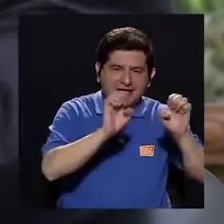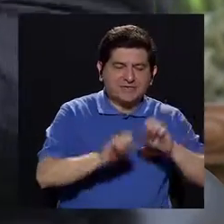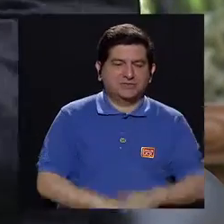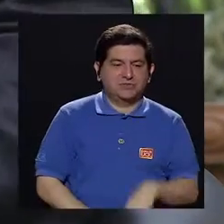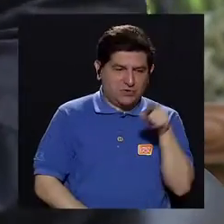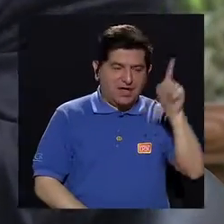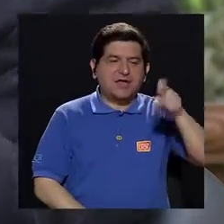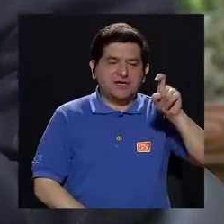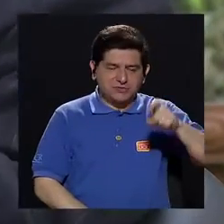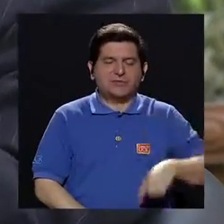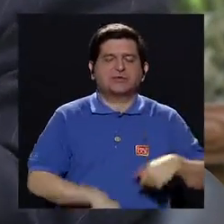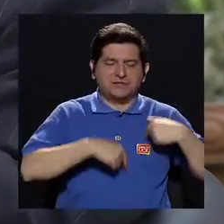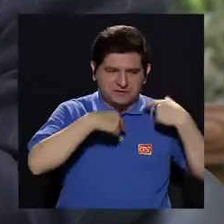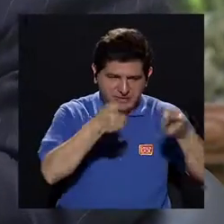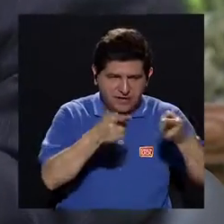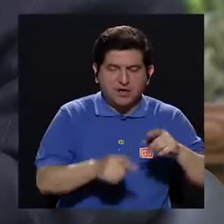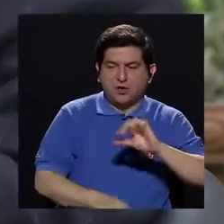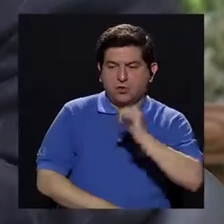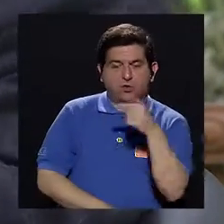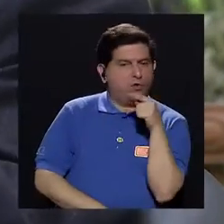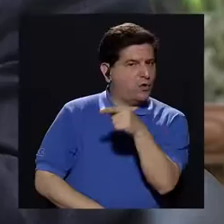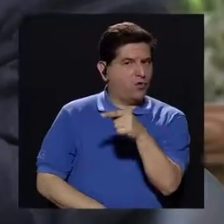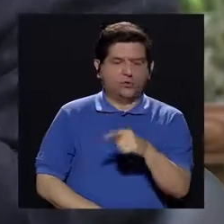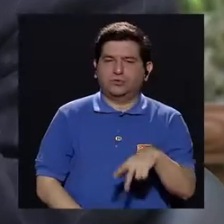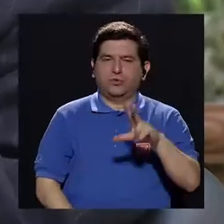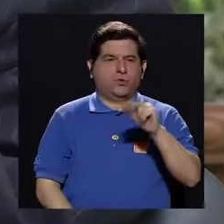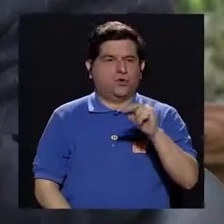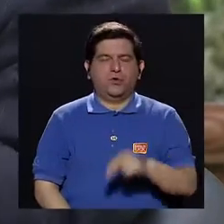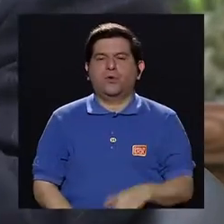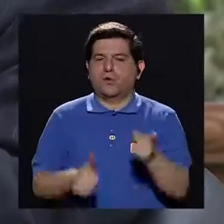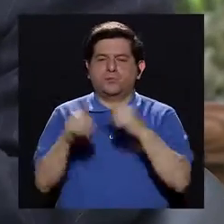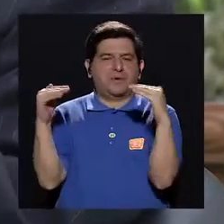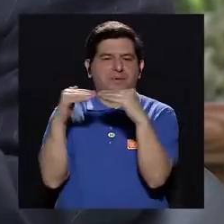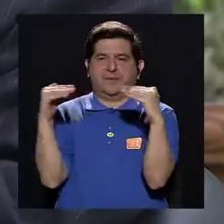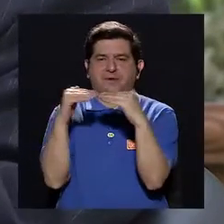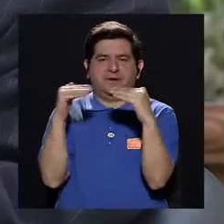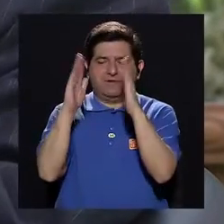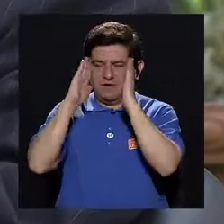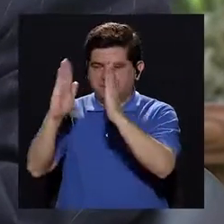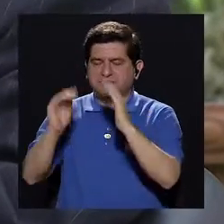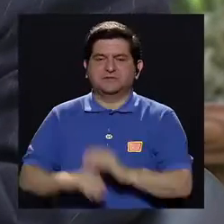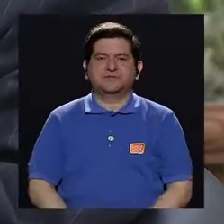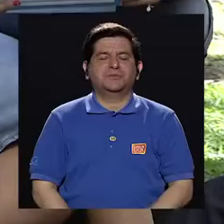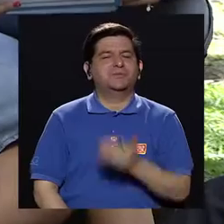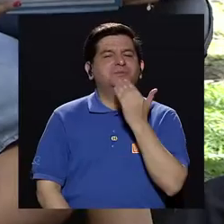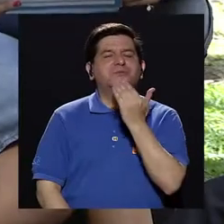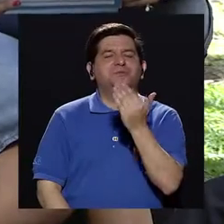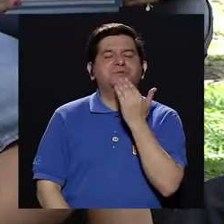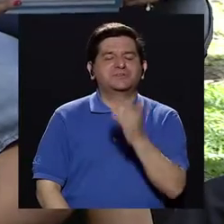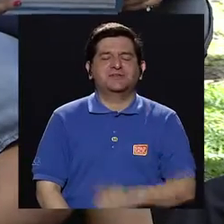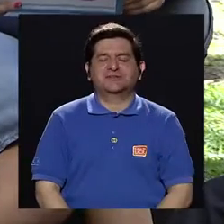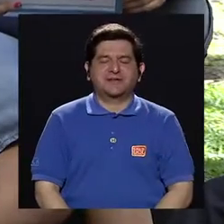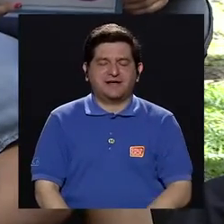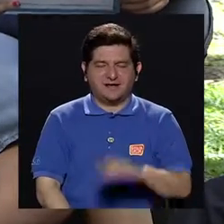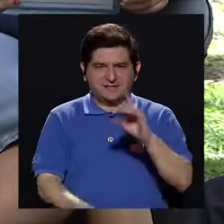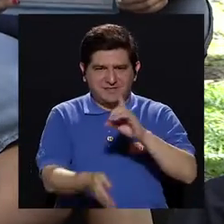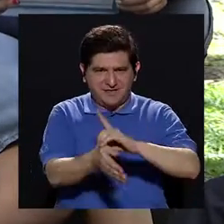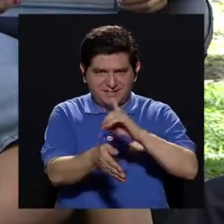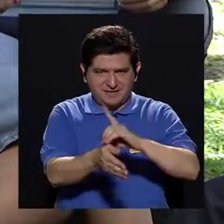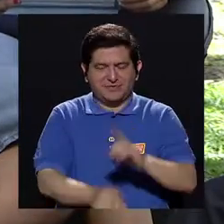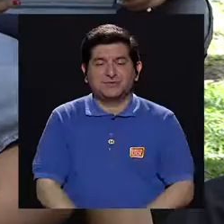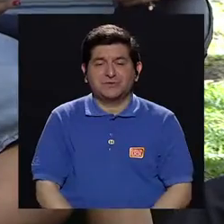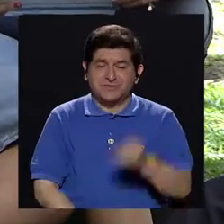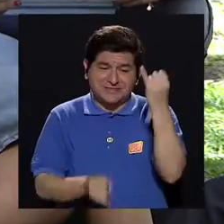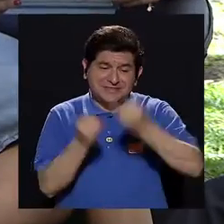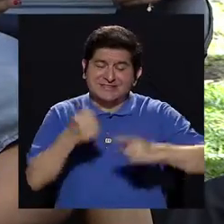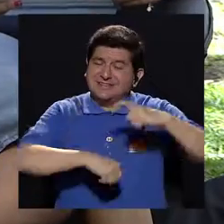emergencia, esto tiene que ir al servicio de emergencias. Y el resto tiene que ir al primer nivel de atención. Sí, muchísimas gracias, doctor. Se nos acabó